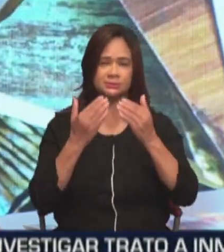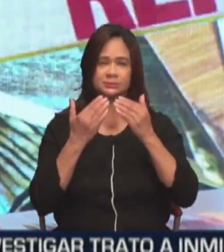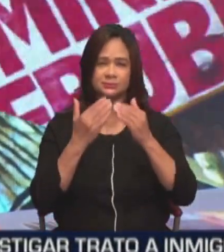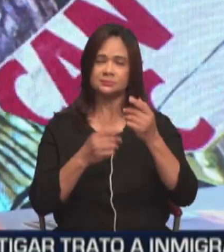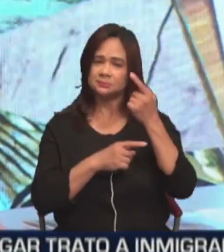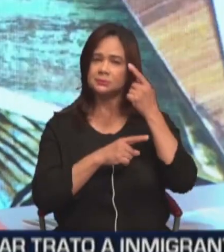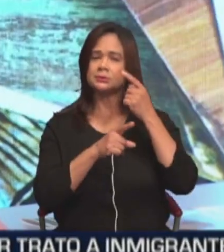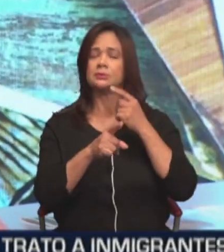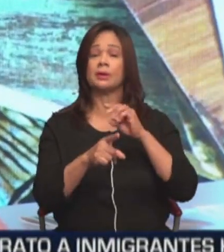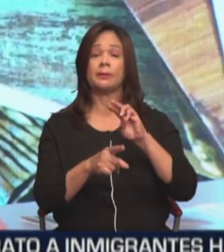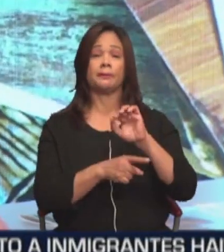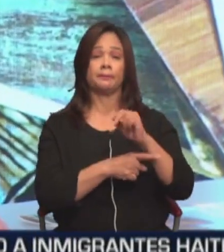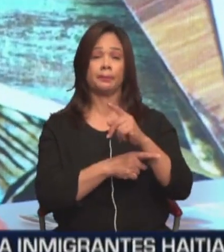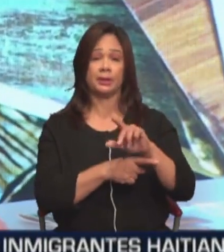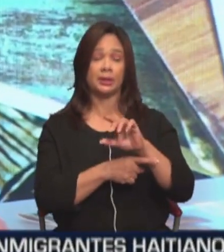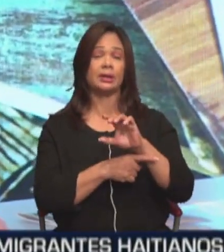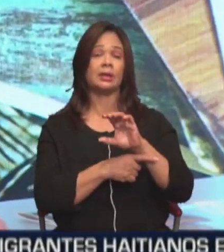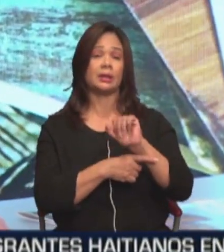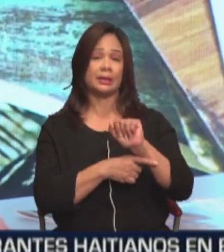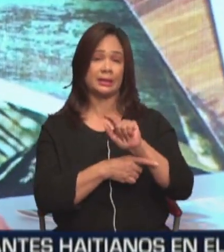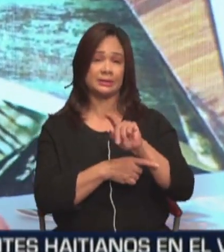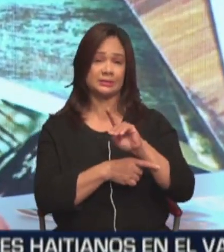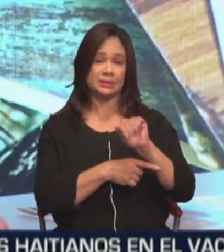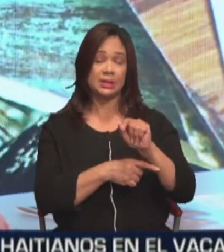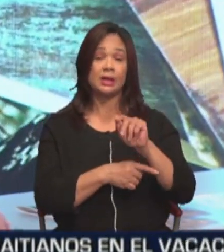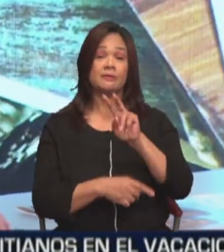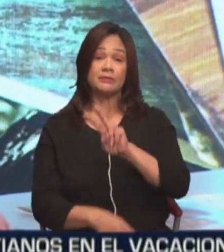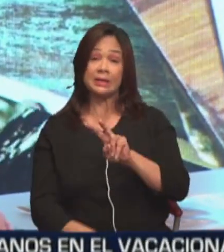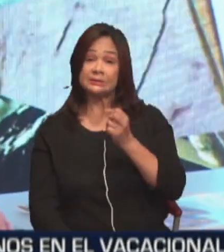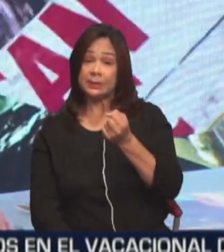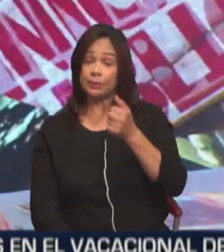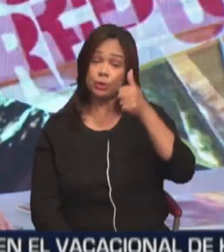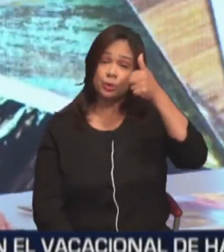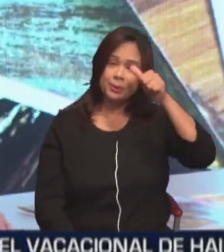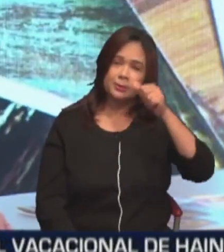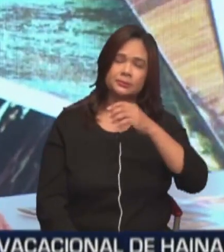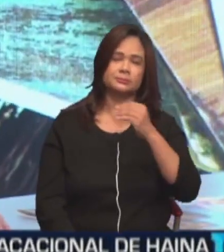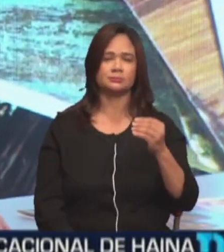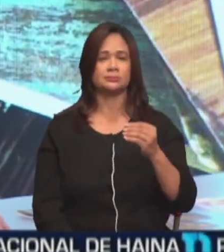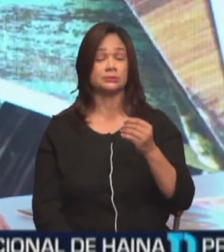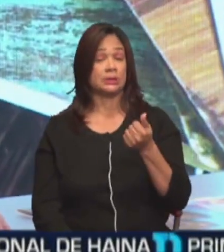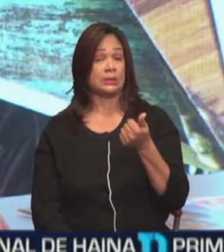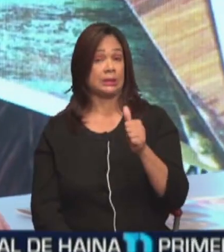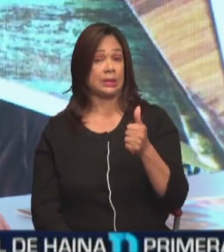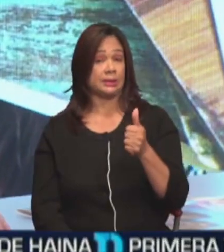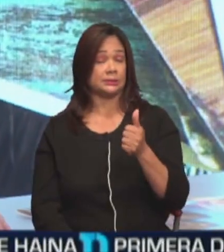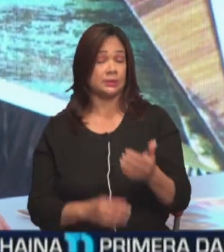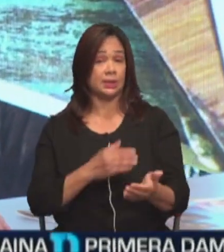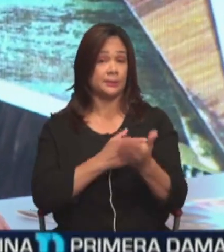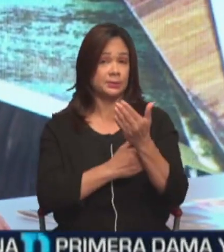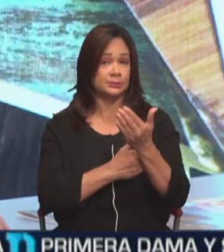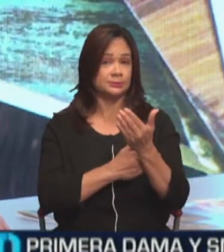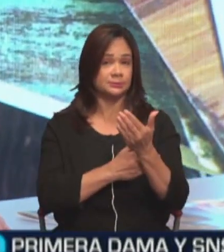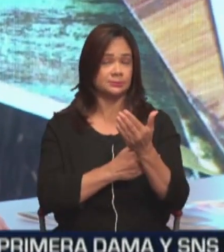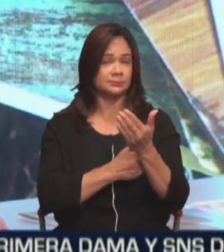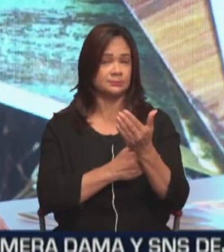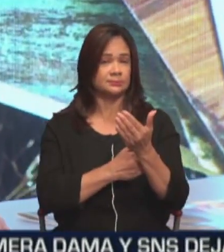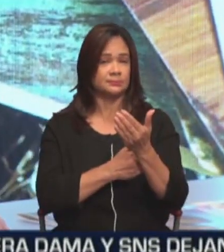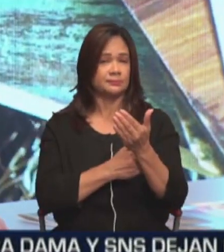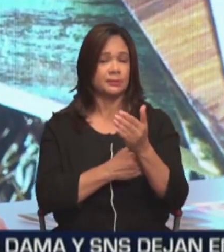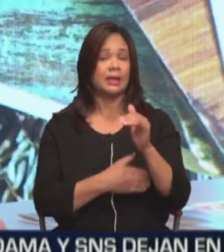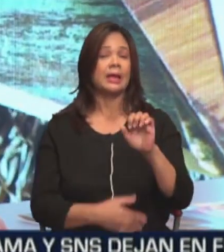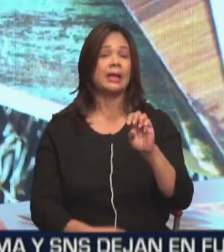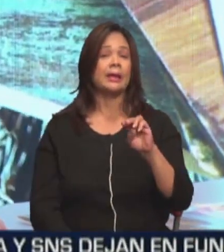Gracias a Miguel Calzada. La invitación, viernes, sábado y domingo, a partir de las 10 de la mañana, en el